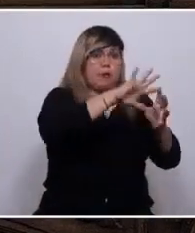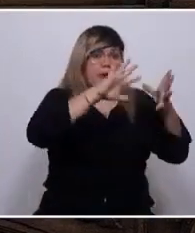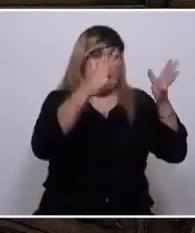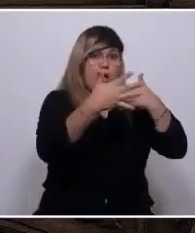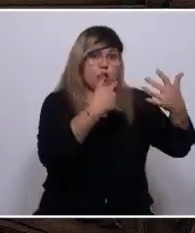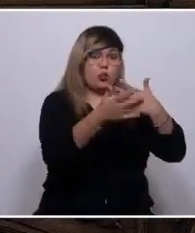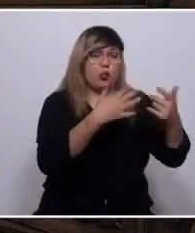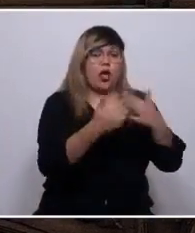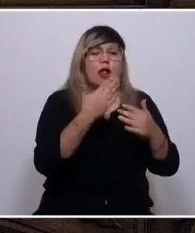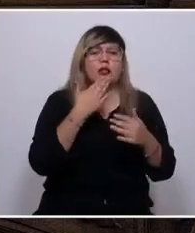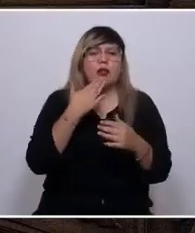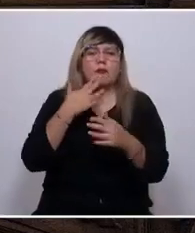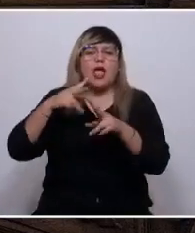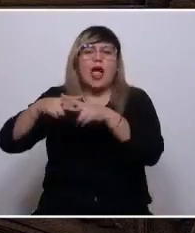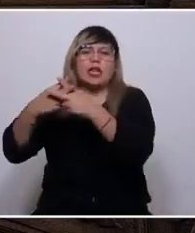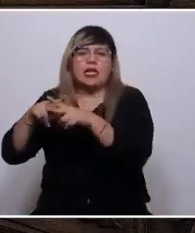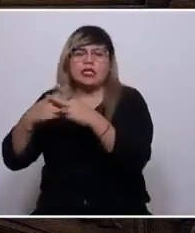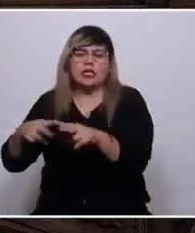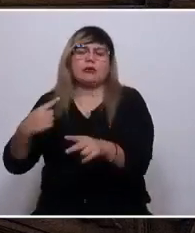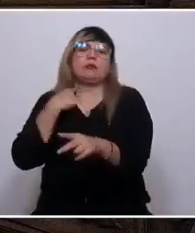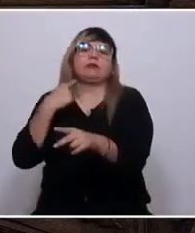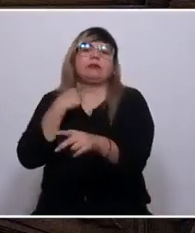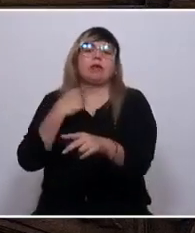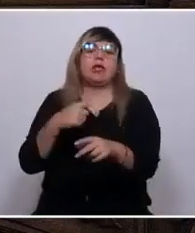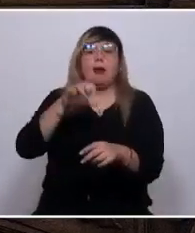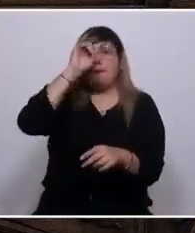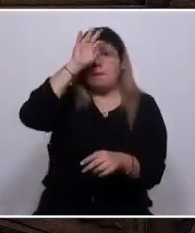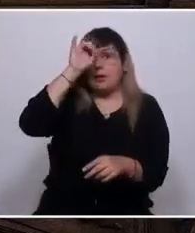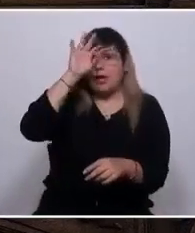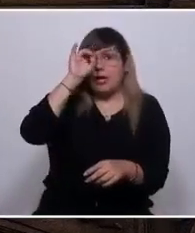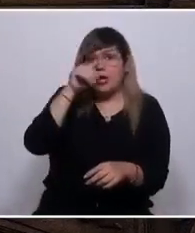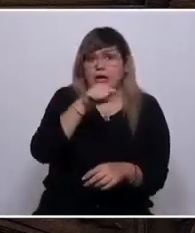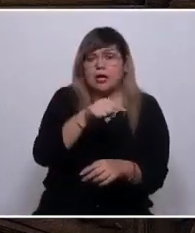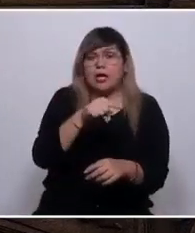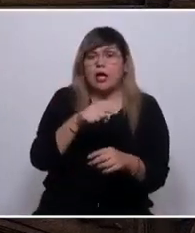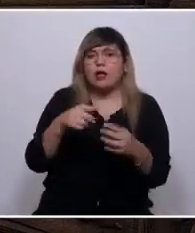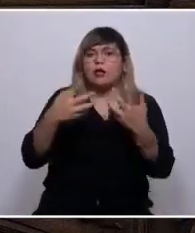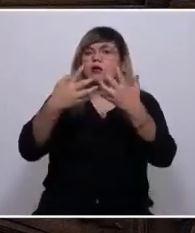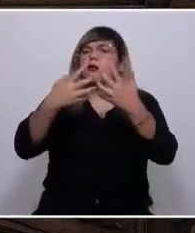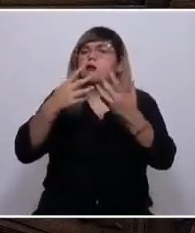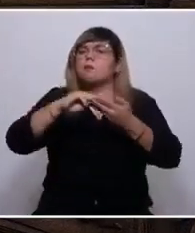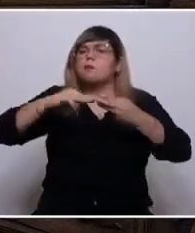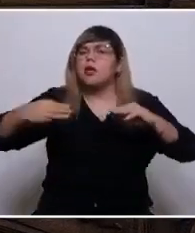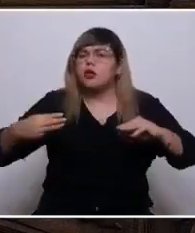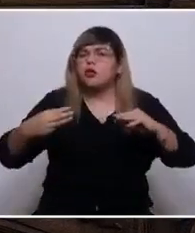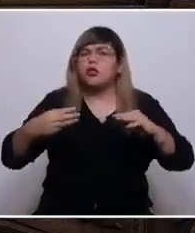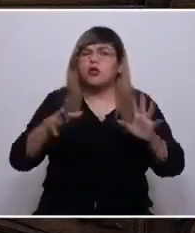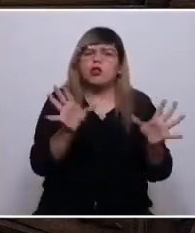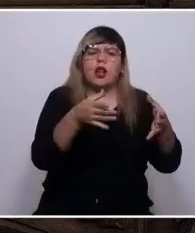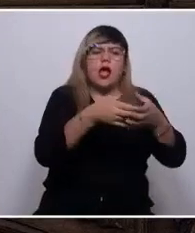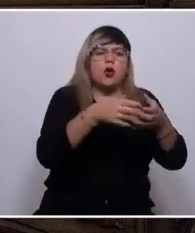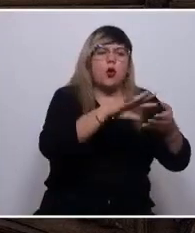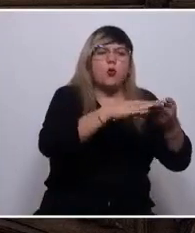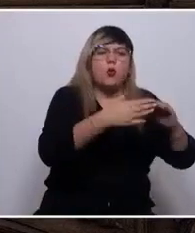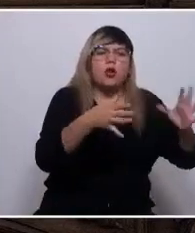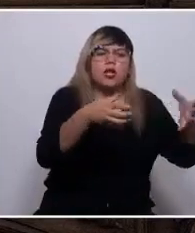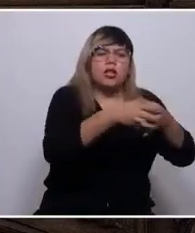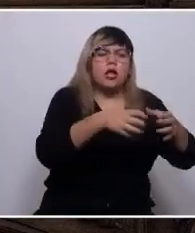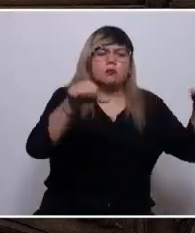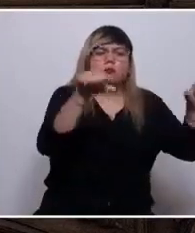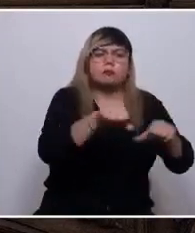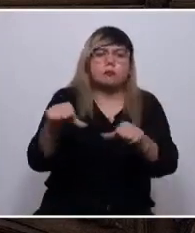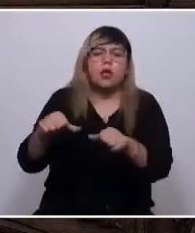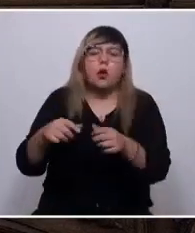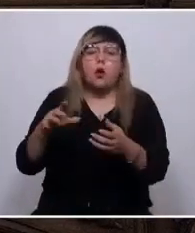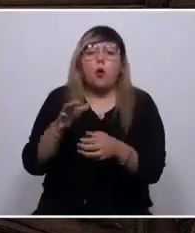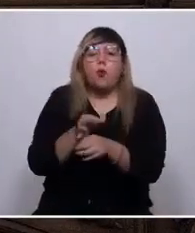recolectores artesanales? Ni hablar del código de minería y sus mecanismos para imponer la explotación a las comunidades y ecosistemas. Los pueblos de